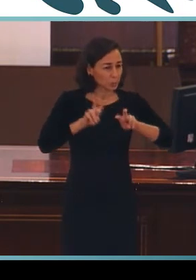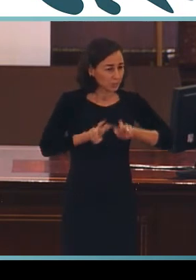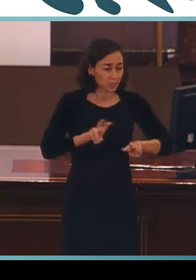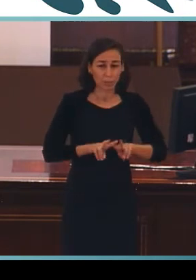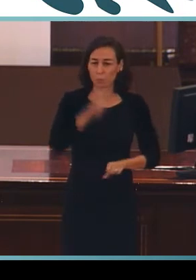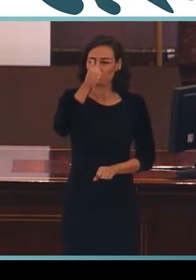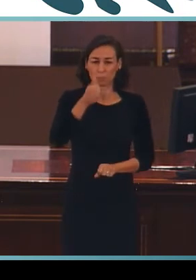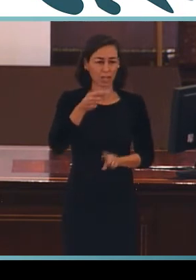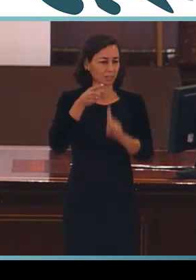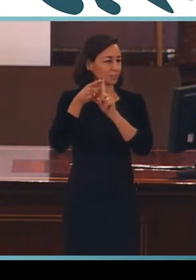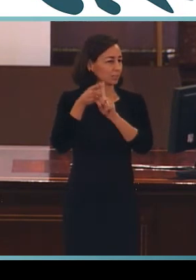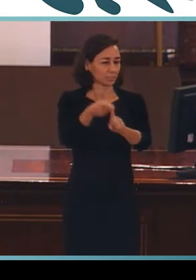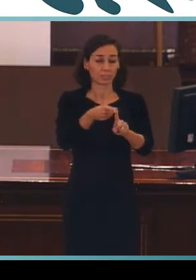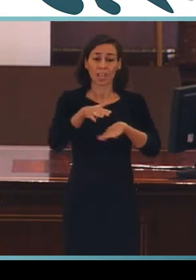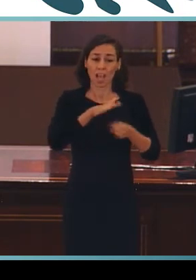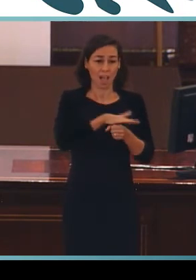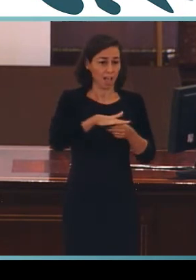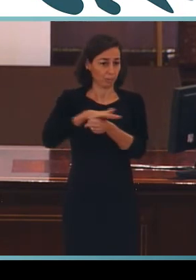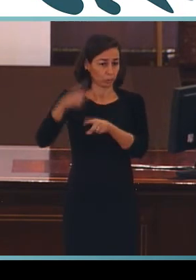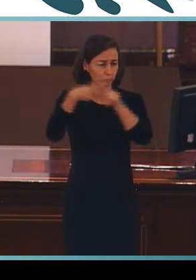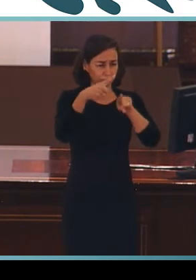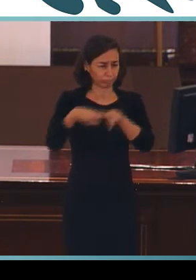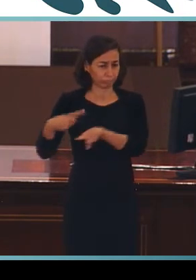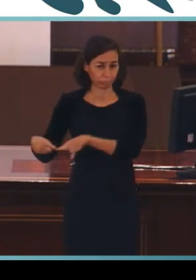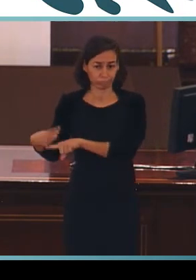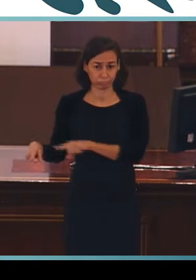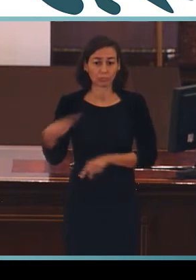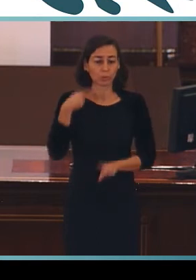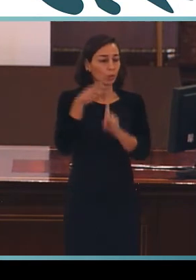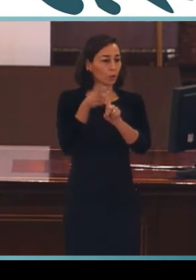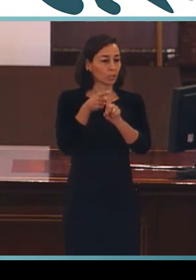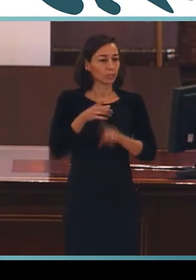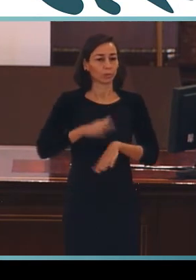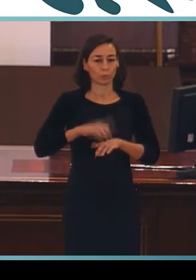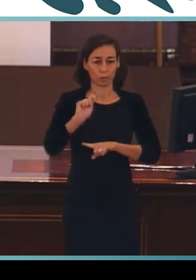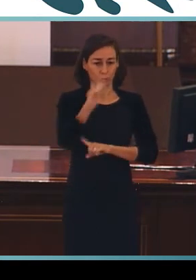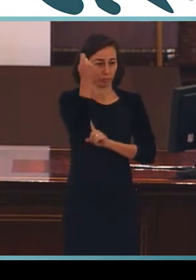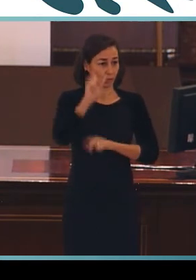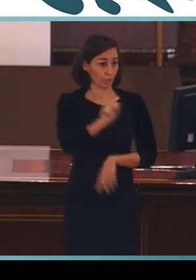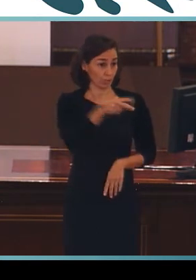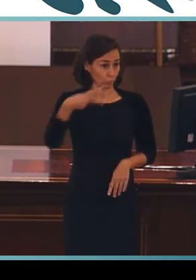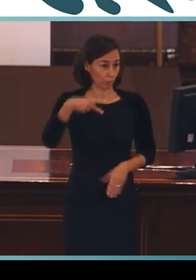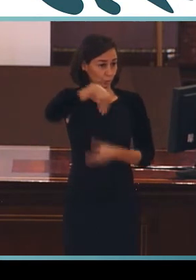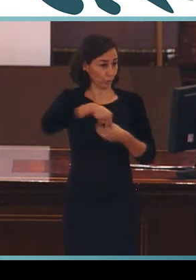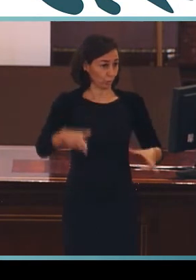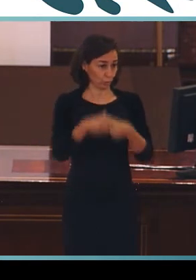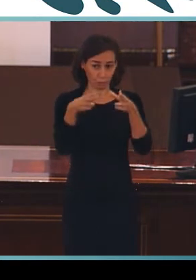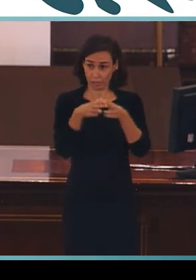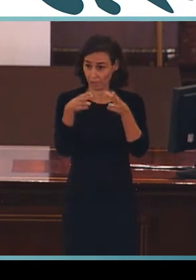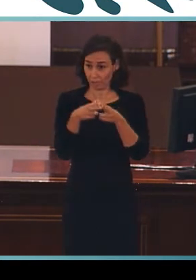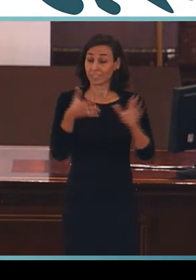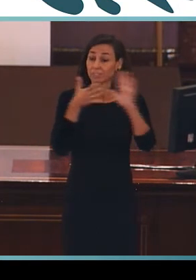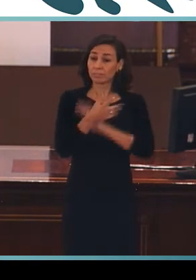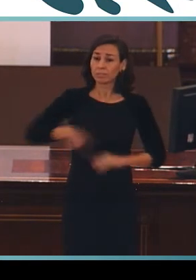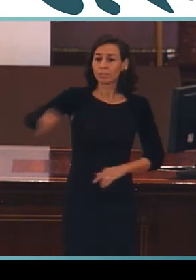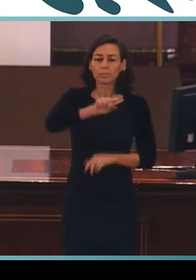punteras en múltiples ámbitos del saber con la transferencia de sus resultados a la sociedad. De modo que todo lo que